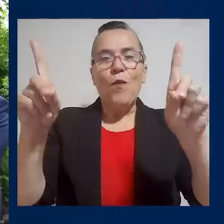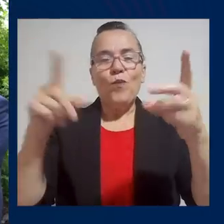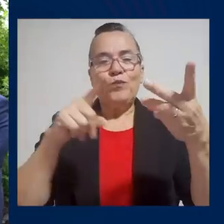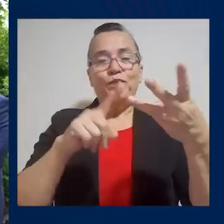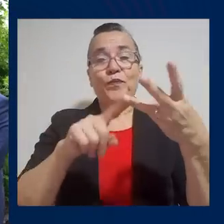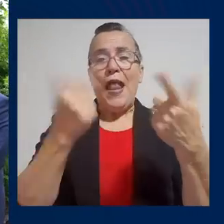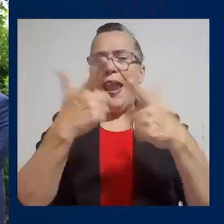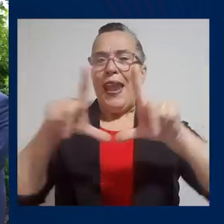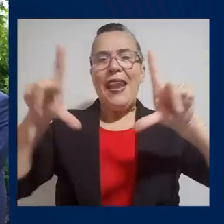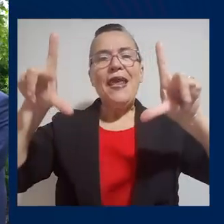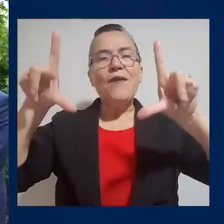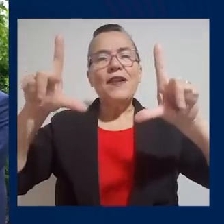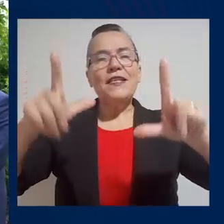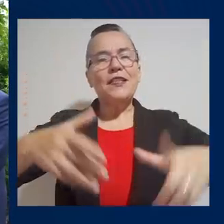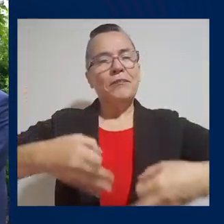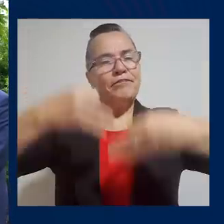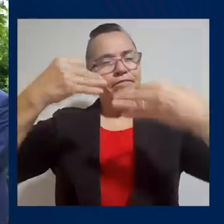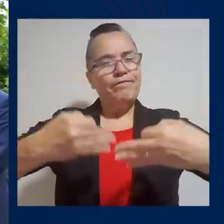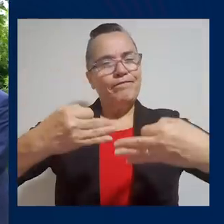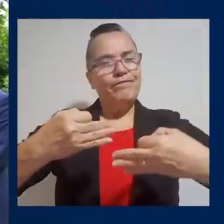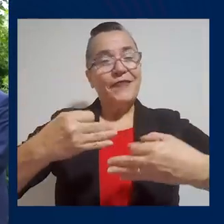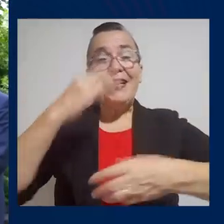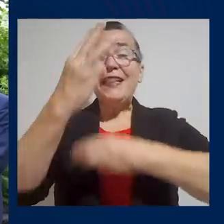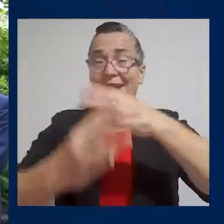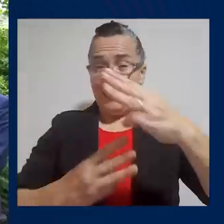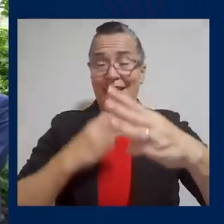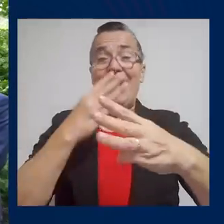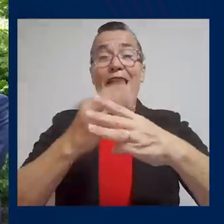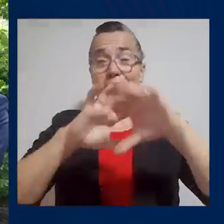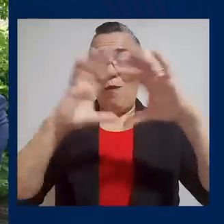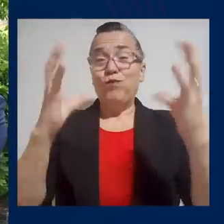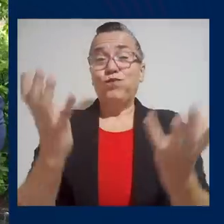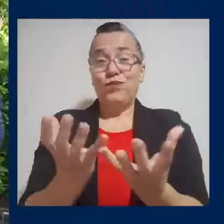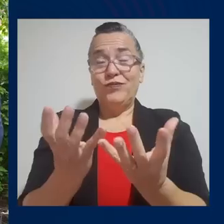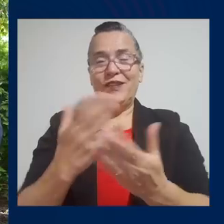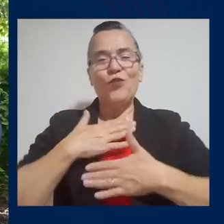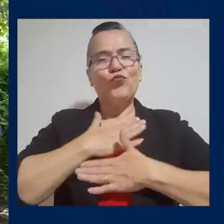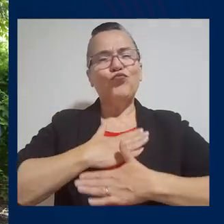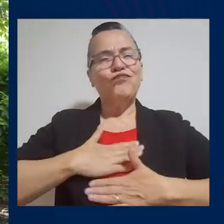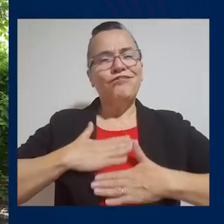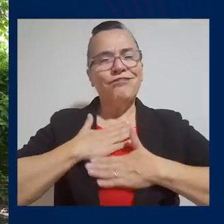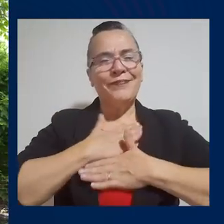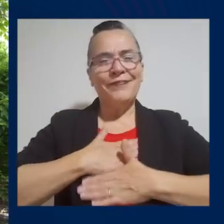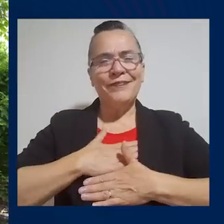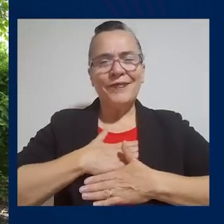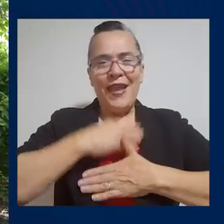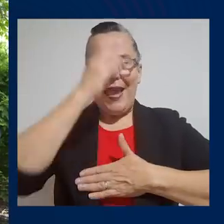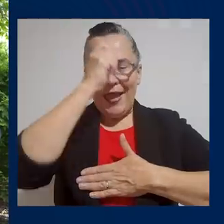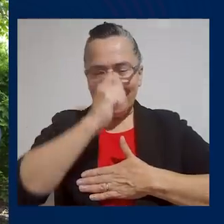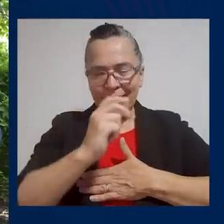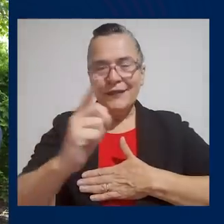libres y prestigiosas del mundo, gozando nuestro eterno